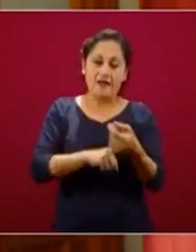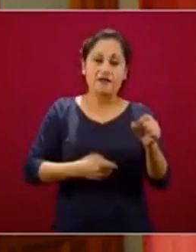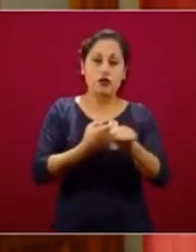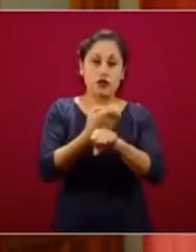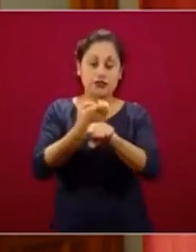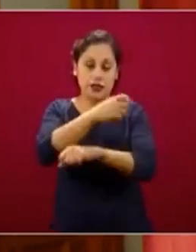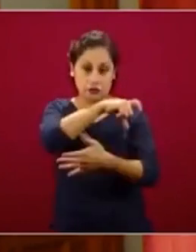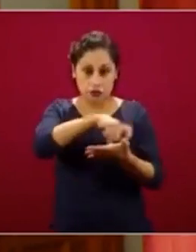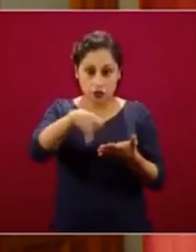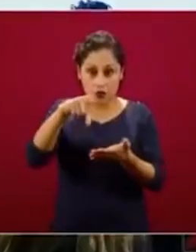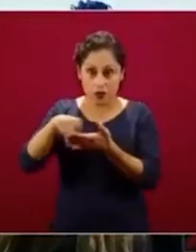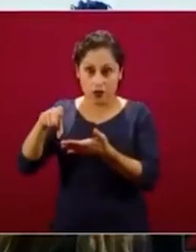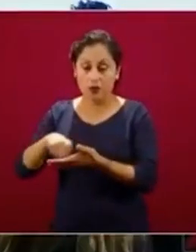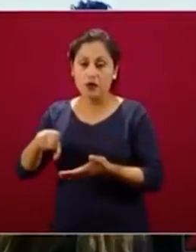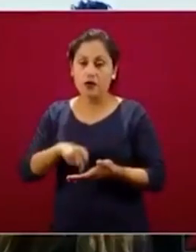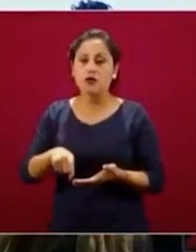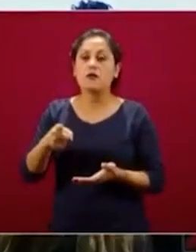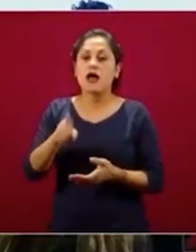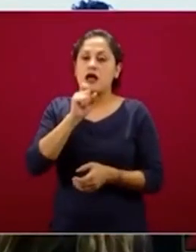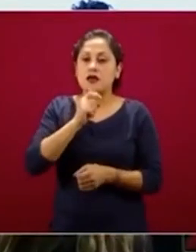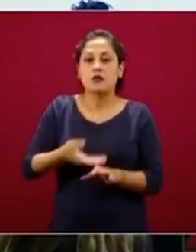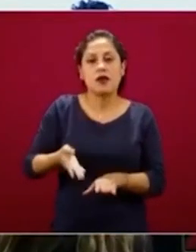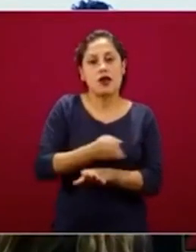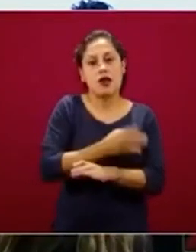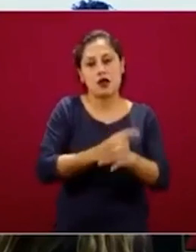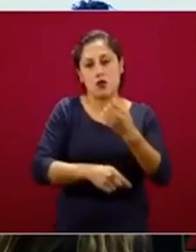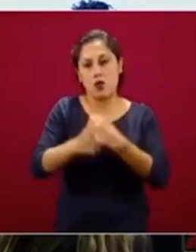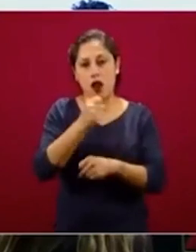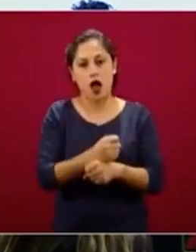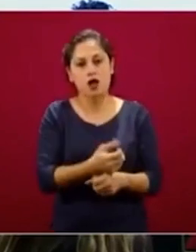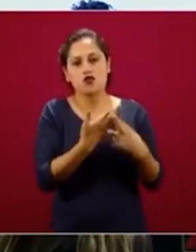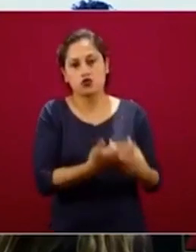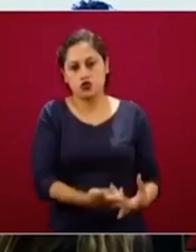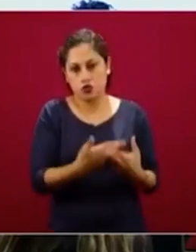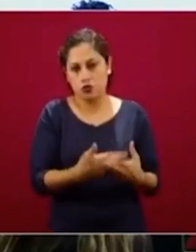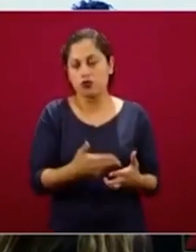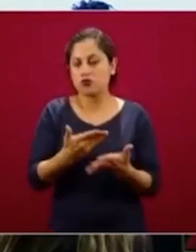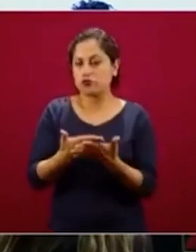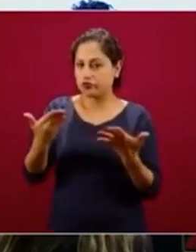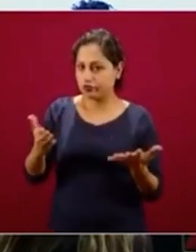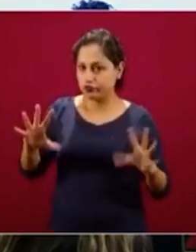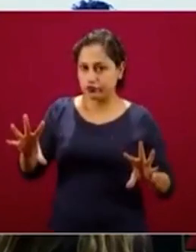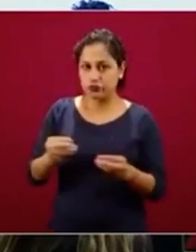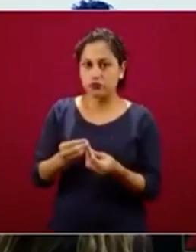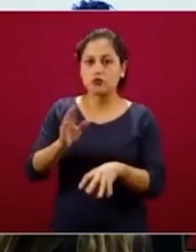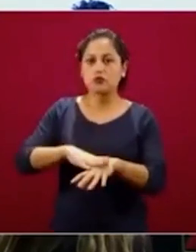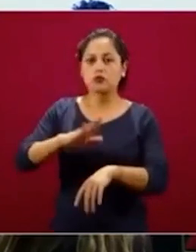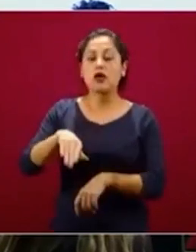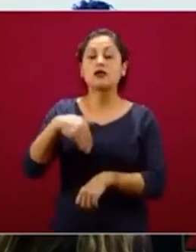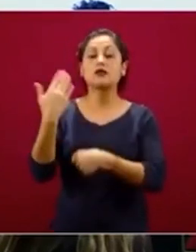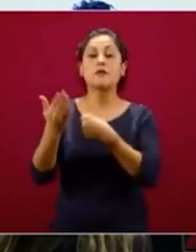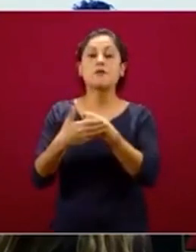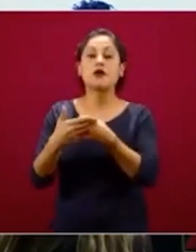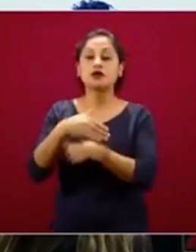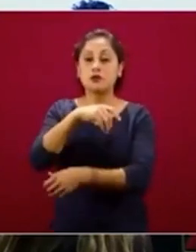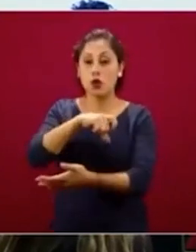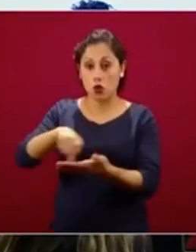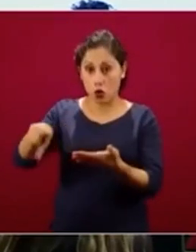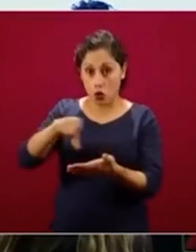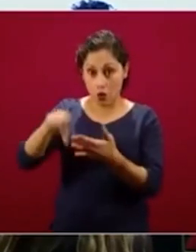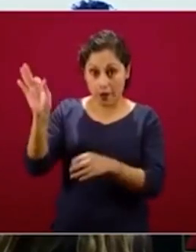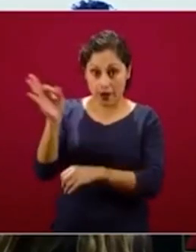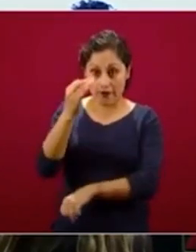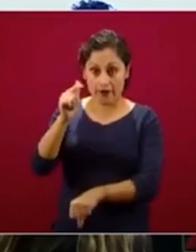más los remanentes del año pasado. Y lo vamos a reforzar con la compra federal, que estamos la siguiente, con 192